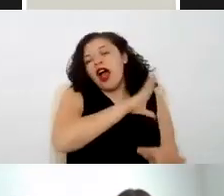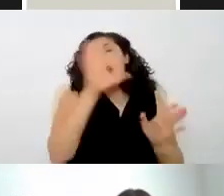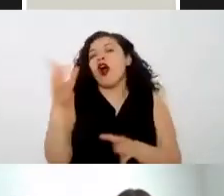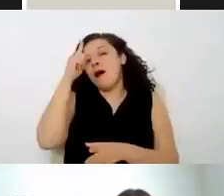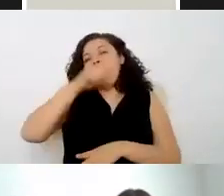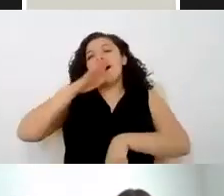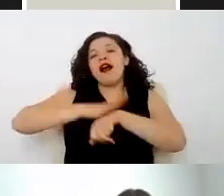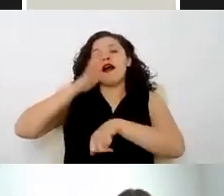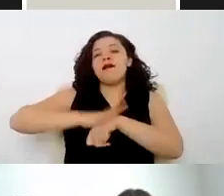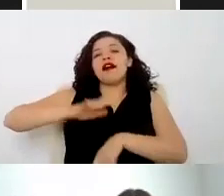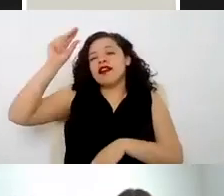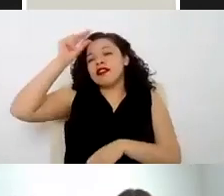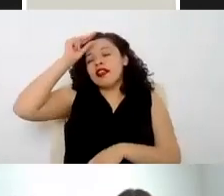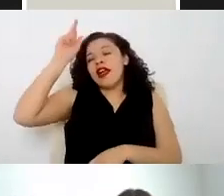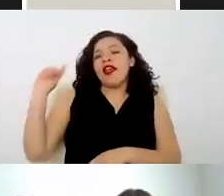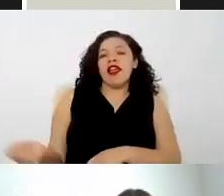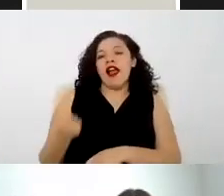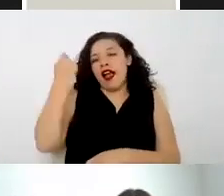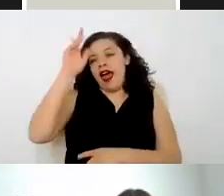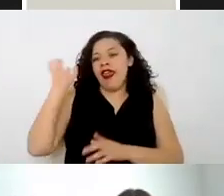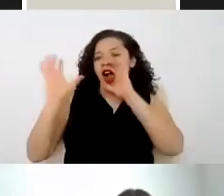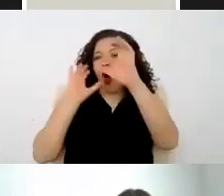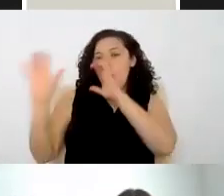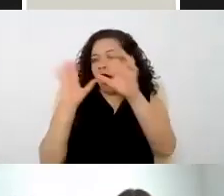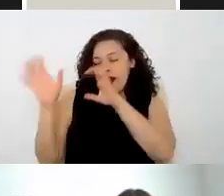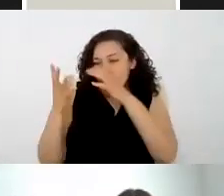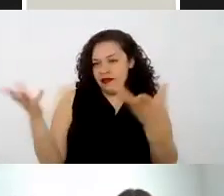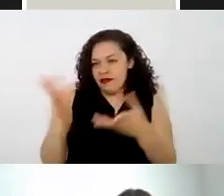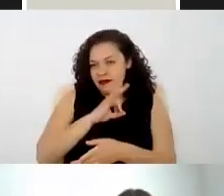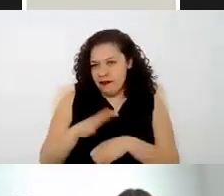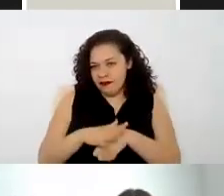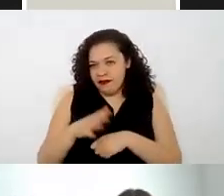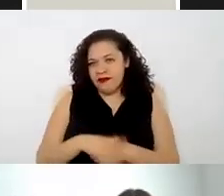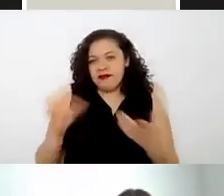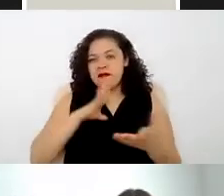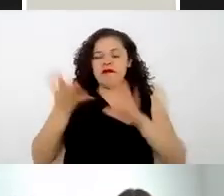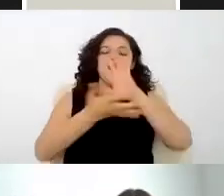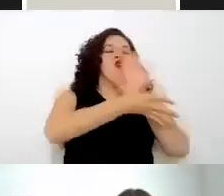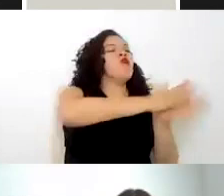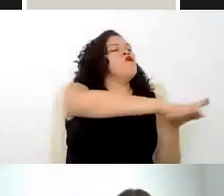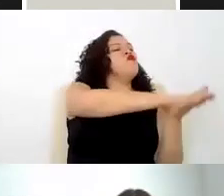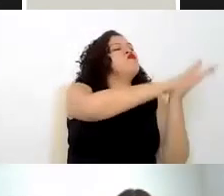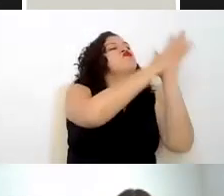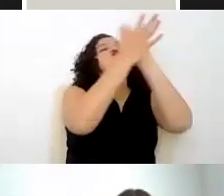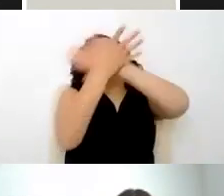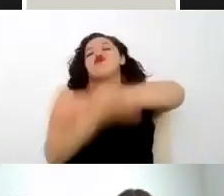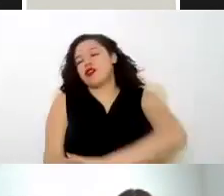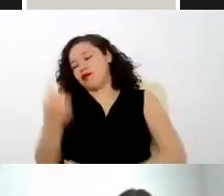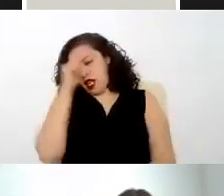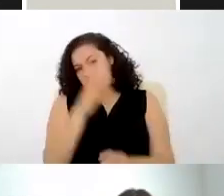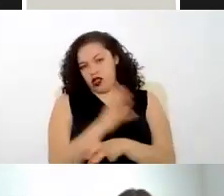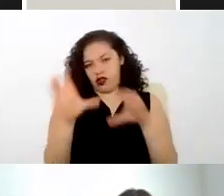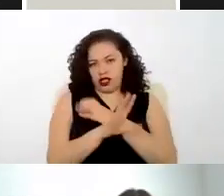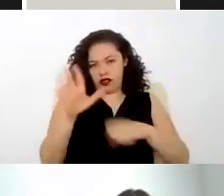través de tecnologías de la comunicación entonces va en constante transformación pero esos son los elementos esenciales